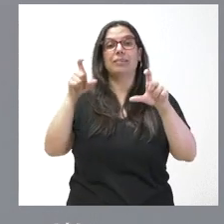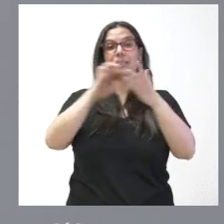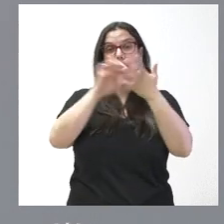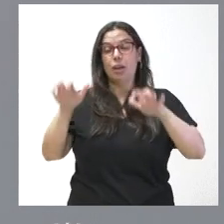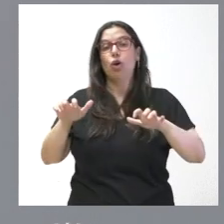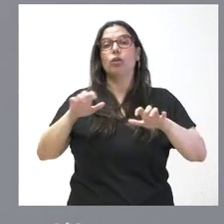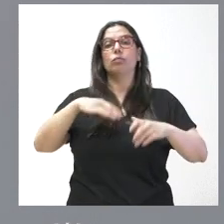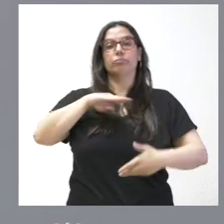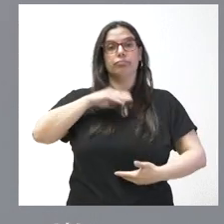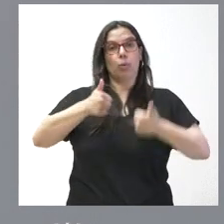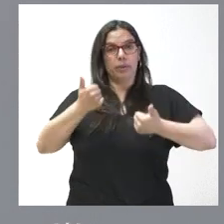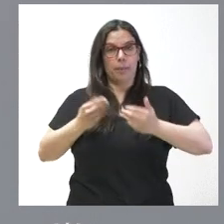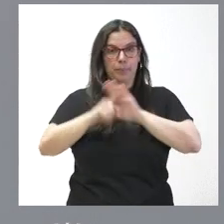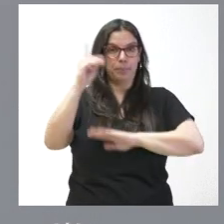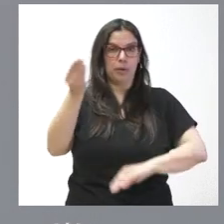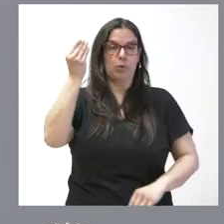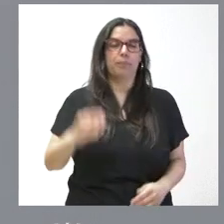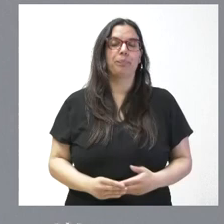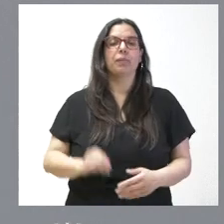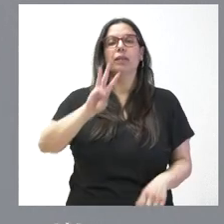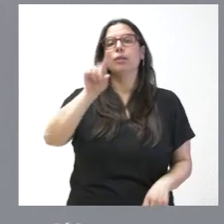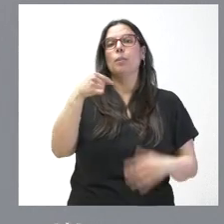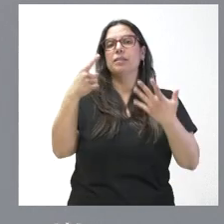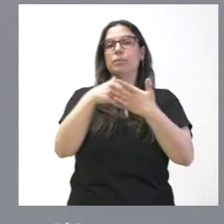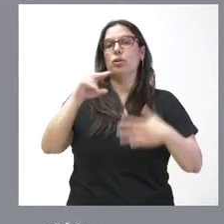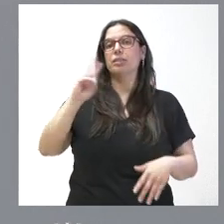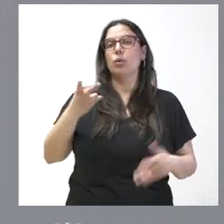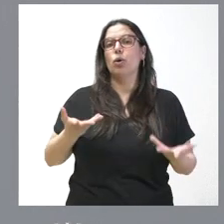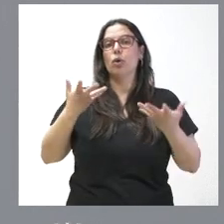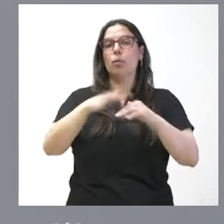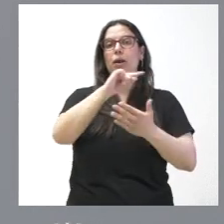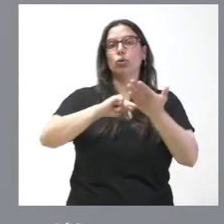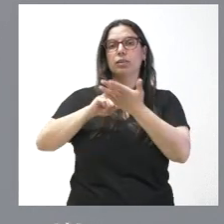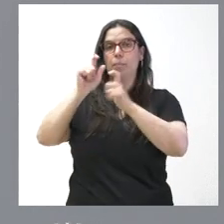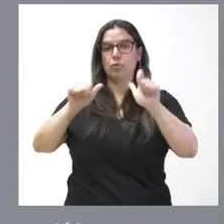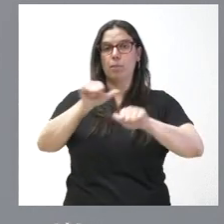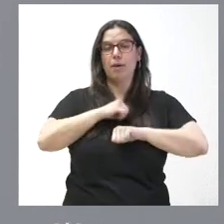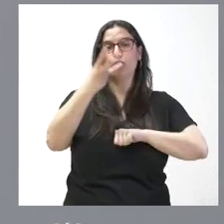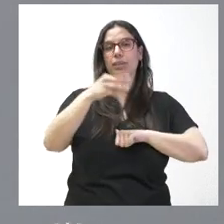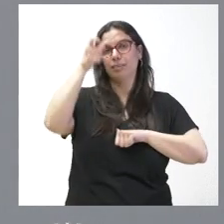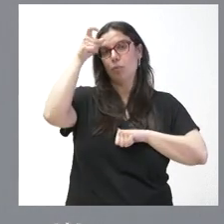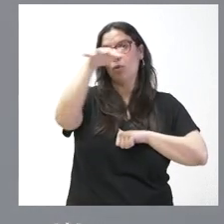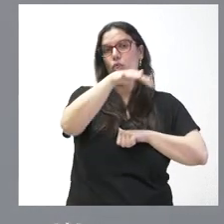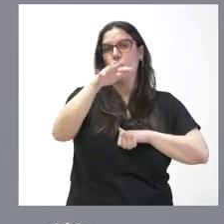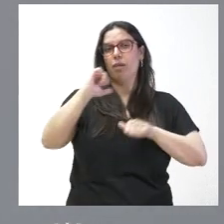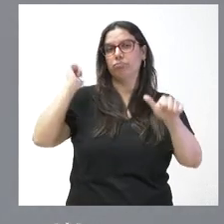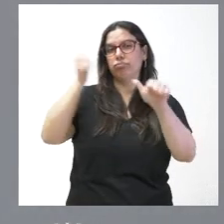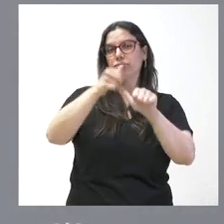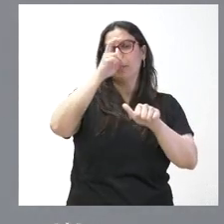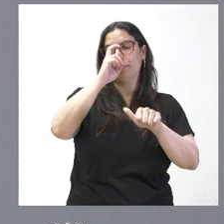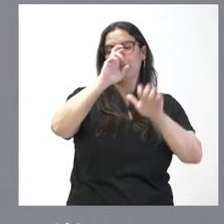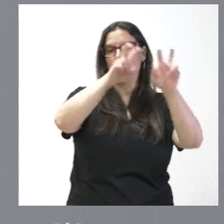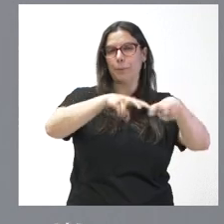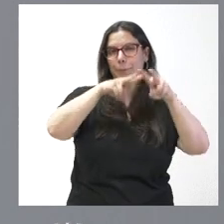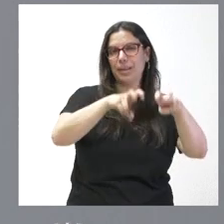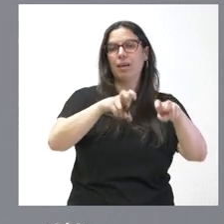y León. 3,6 millones de euros de ayudas para contratar a desempleados en más de 30 poblaciones mineras de León y de Palencia.